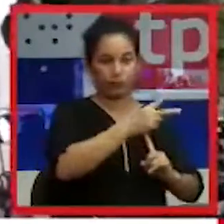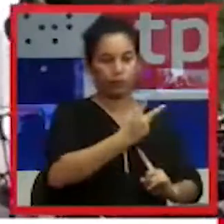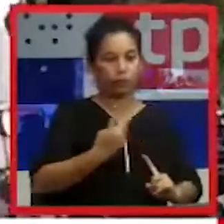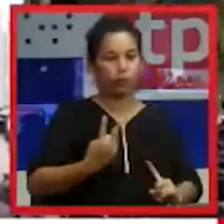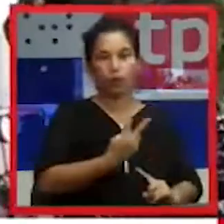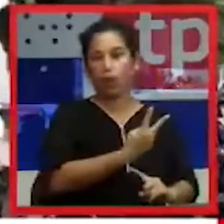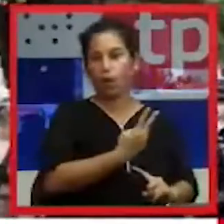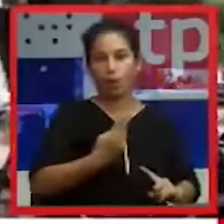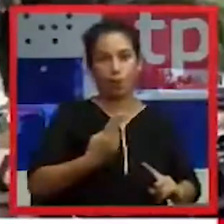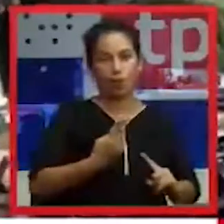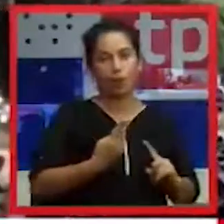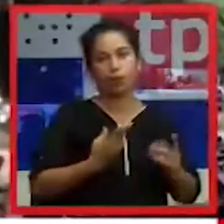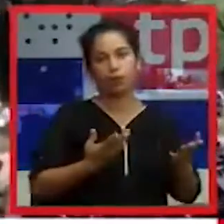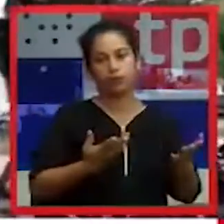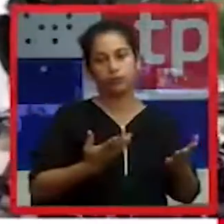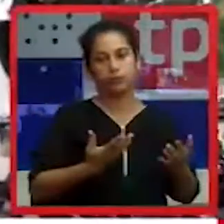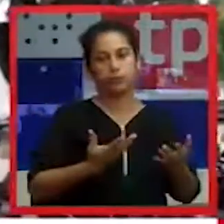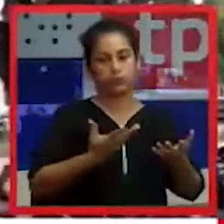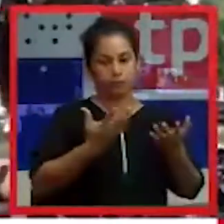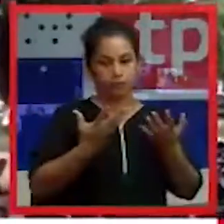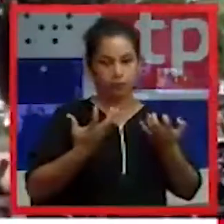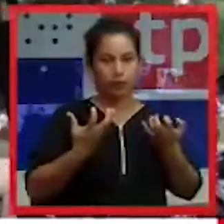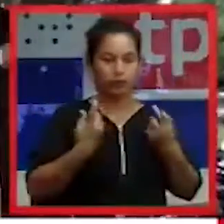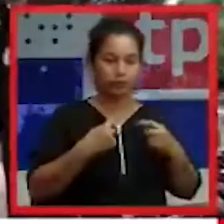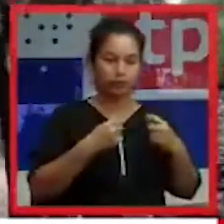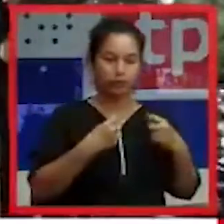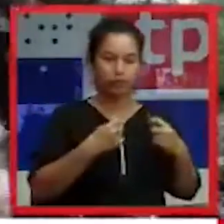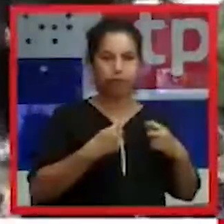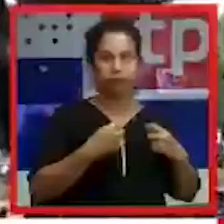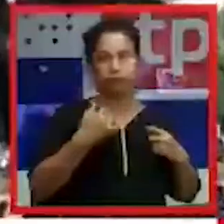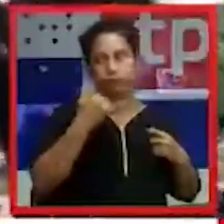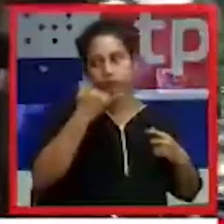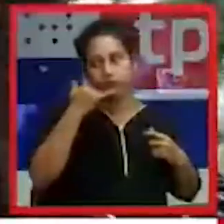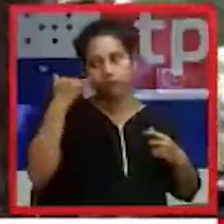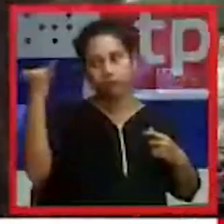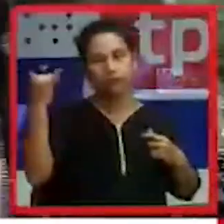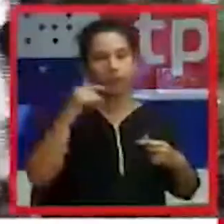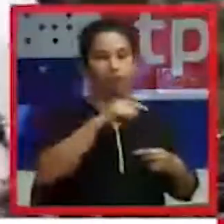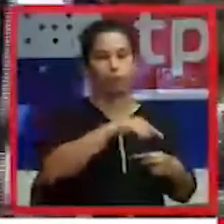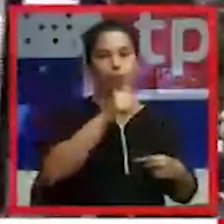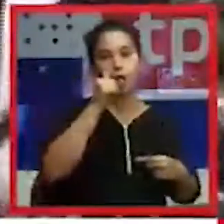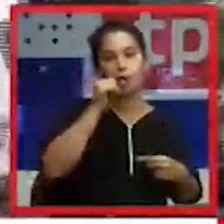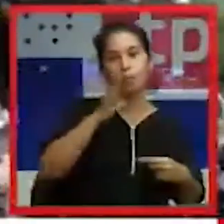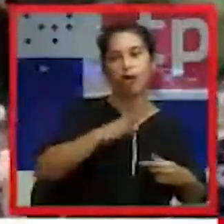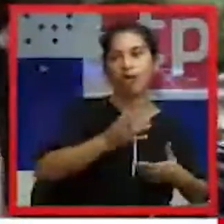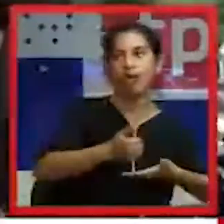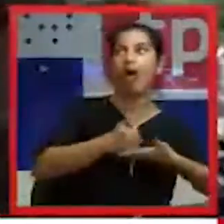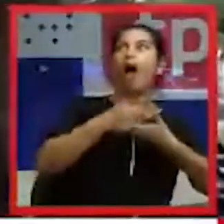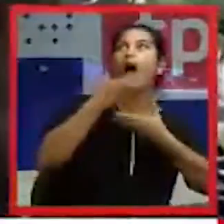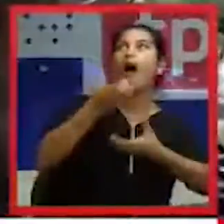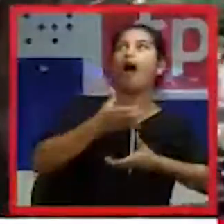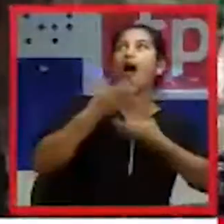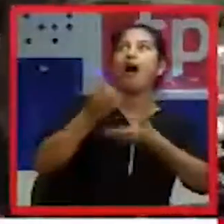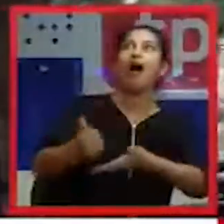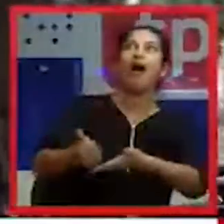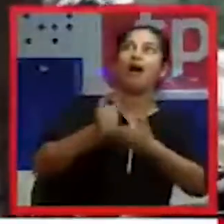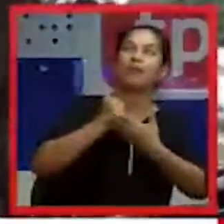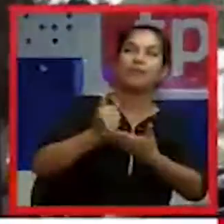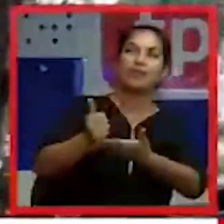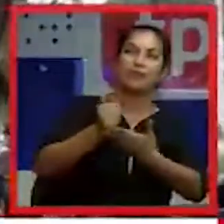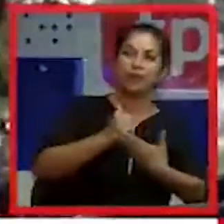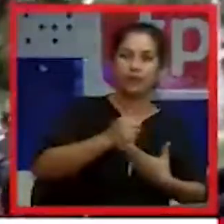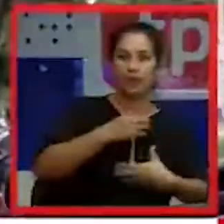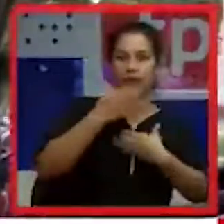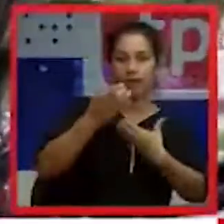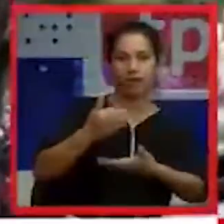denunciante o el denunciante que habría llamado a la policía habría indicado que habría escuchado gritos de auxilio por